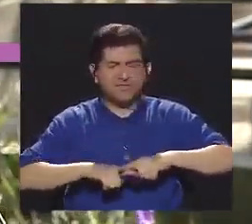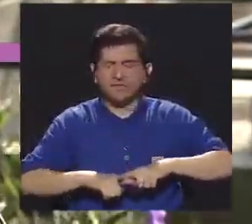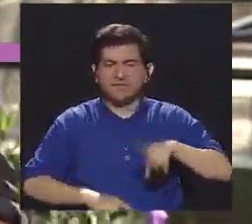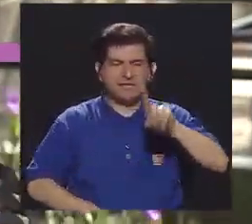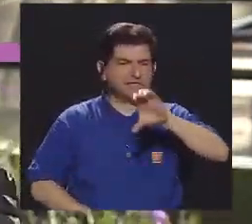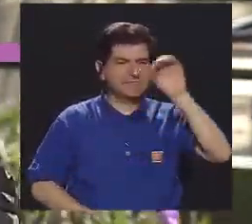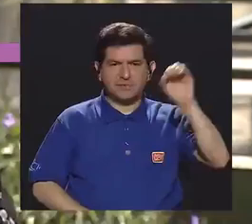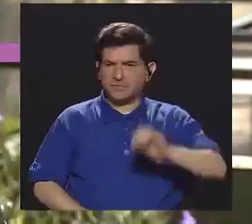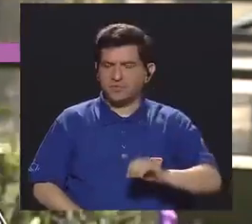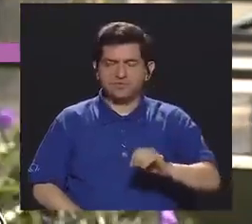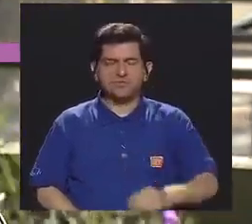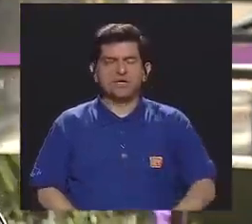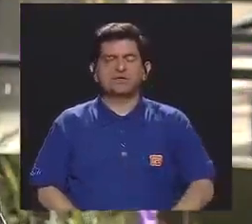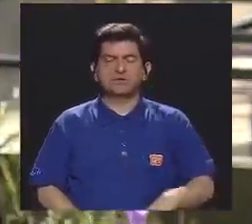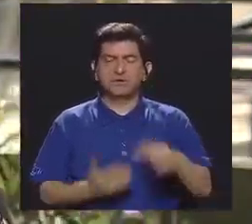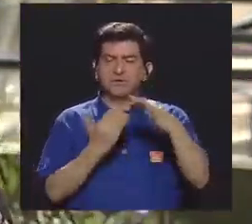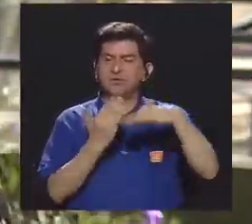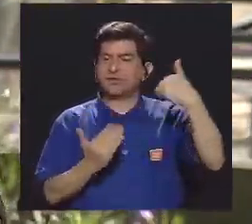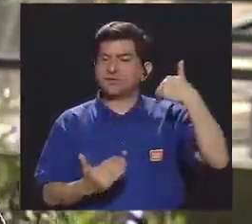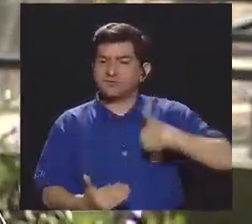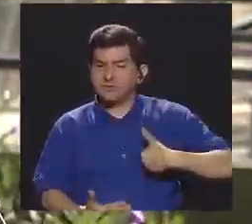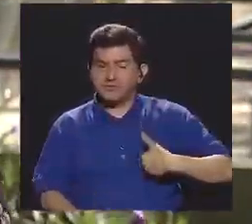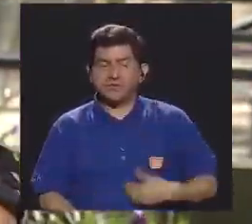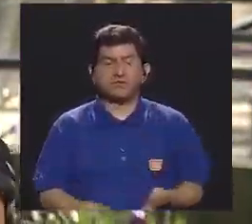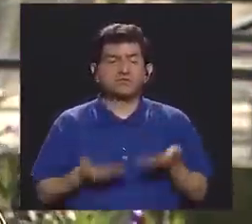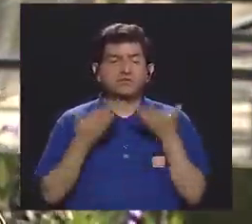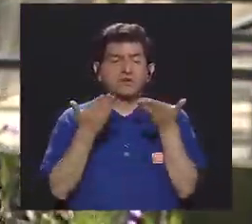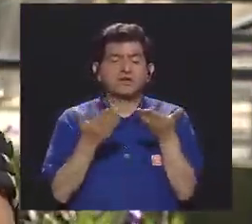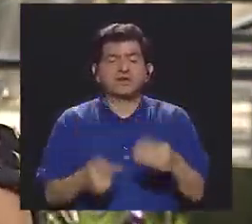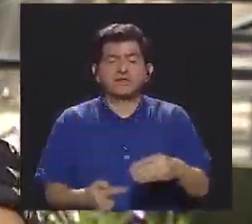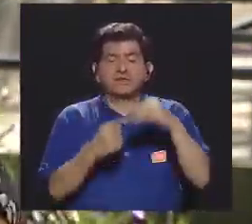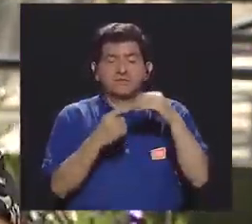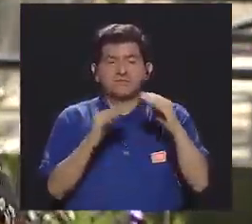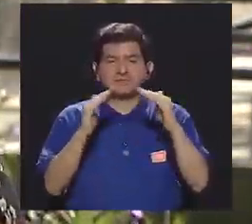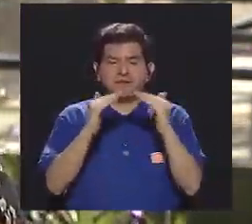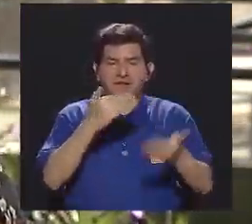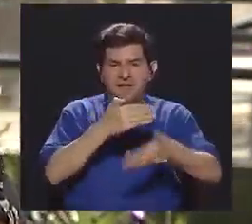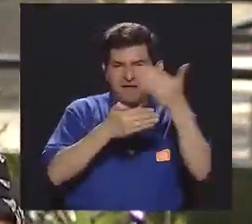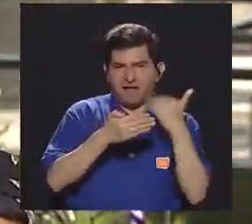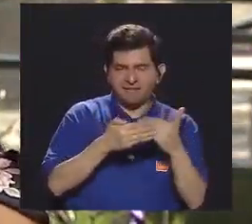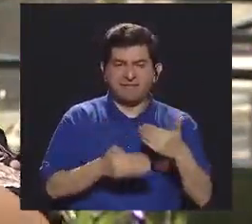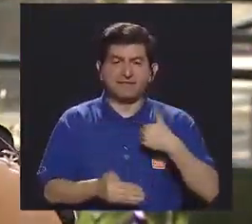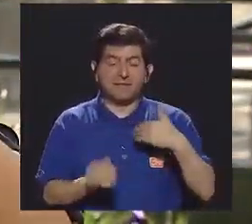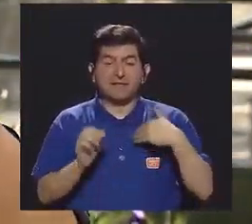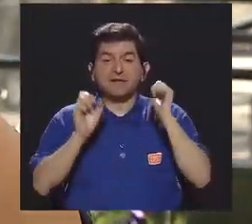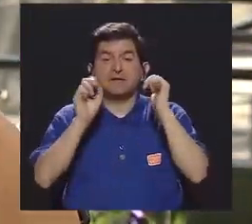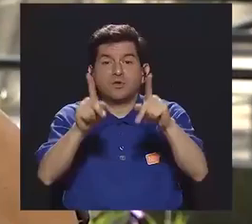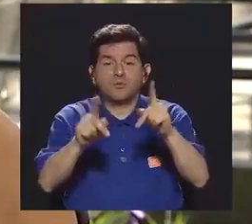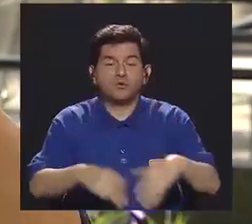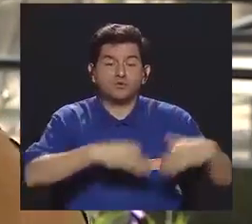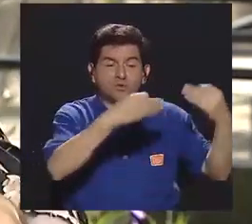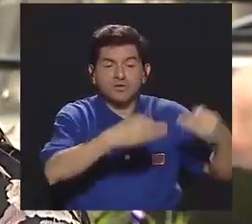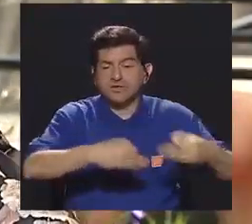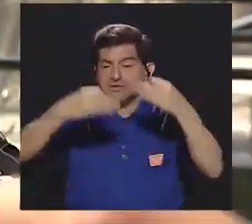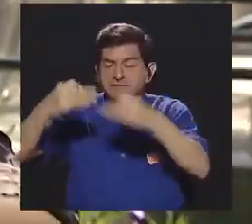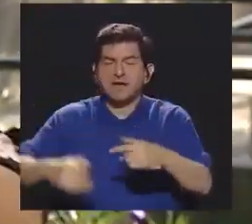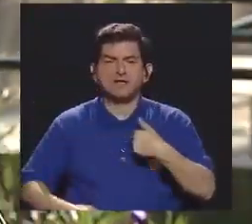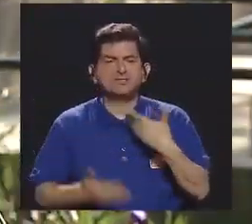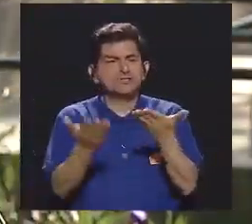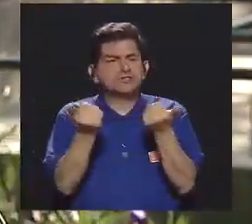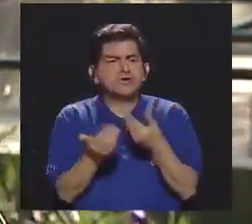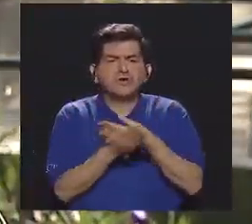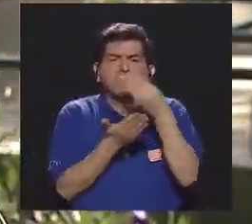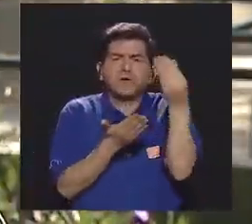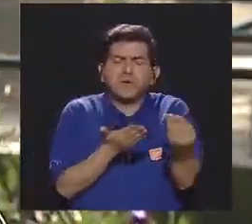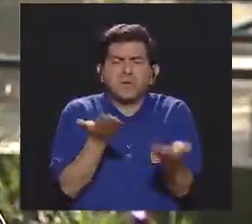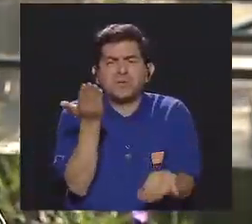dependiendo al 100% de su esposo, por ejemplo, que era el proveedor principal de la familia, que tenían la posibilidad de tomar decisiones, de